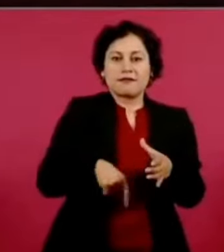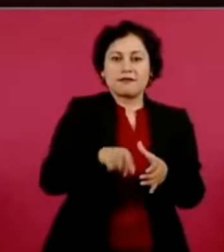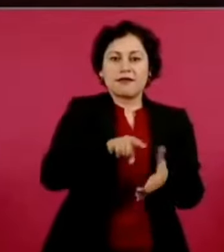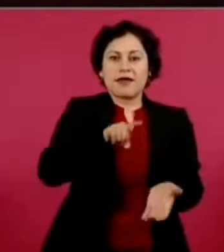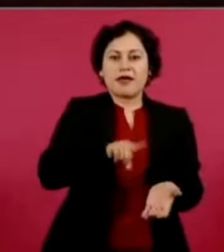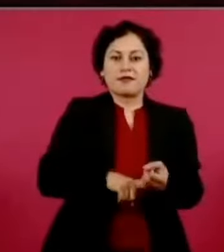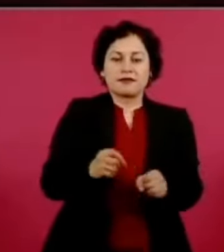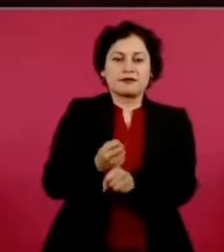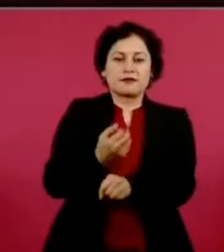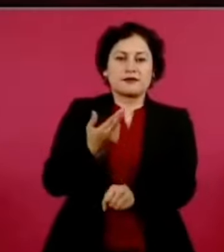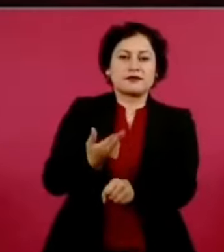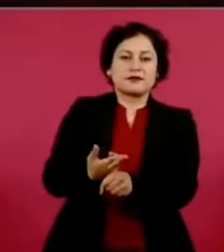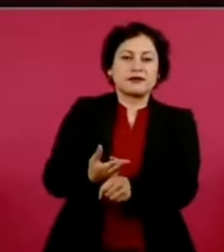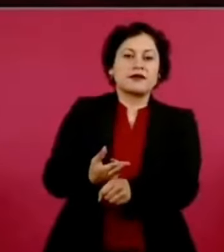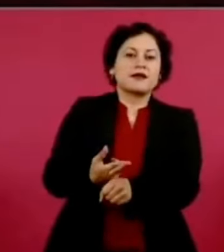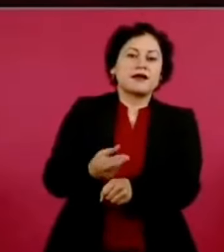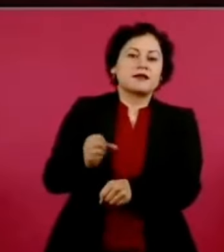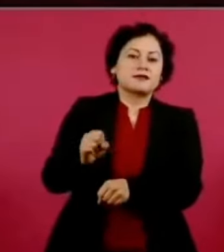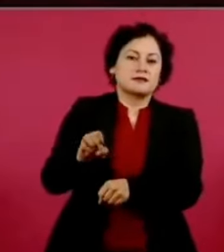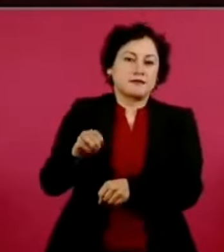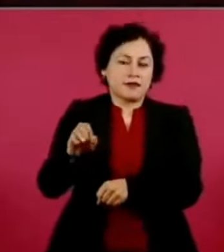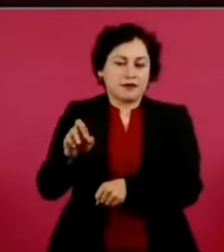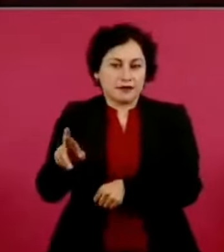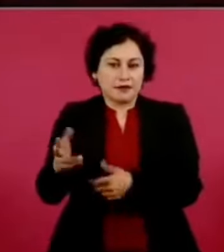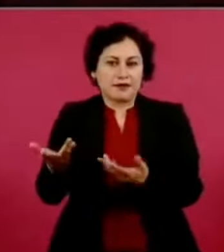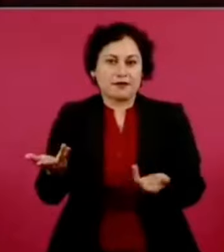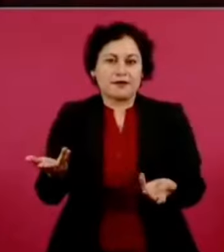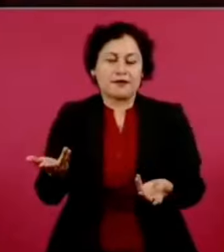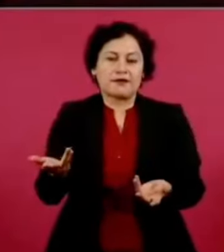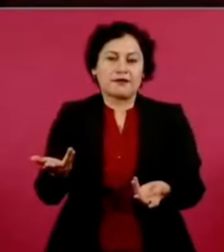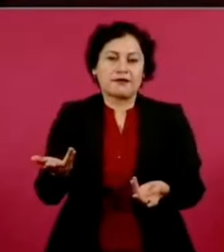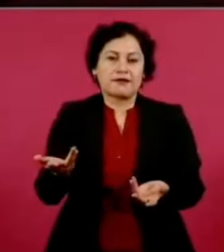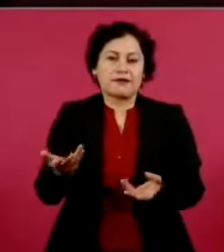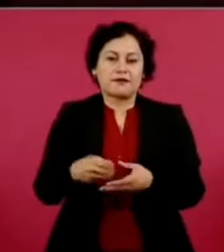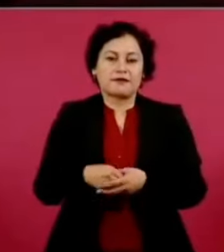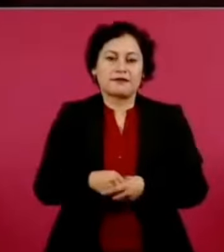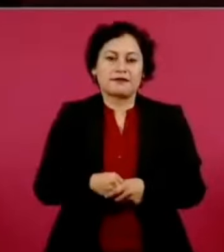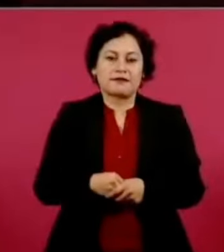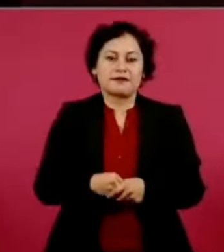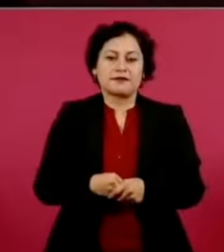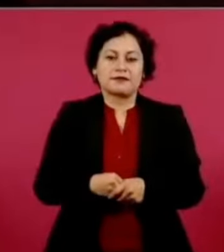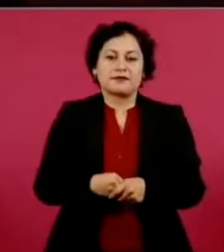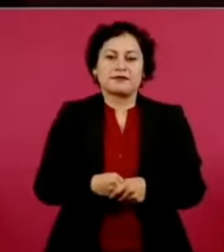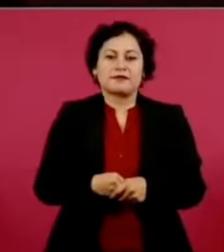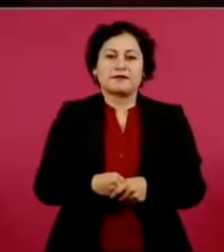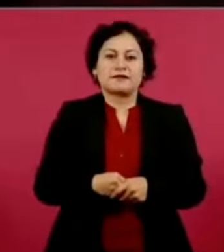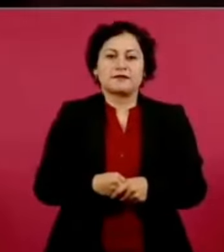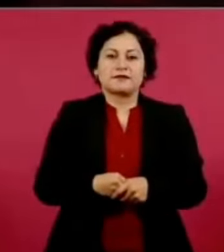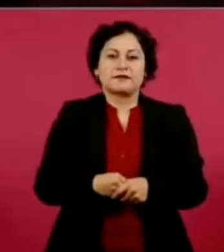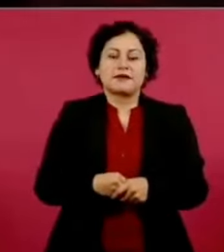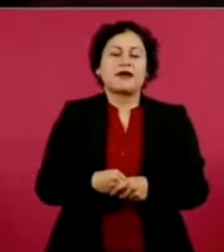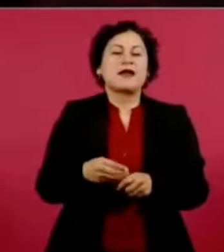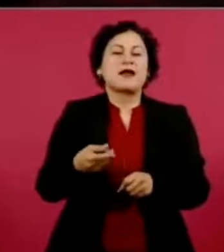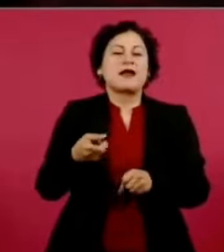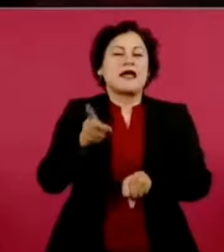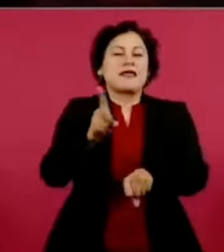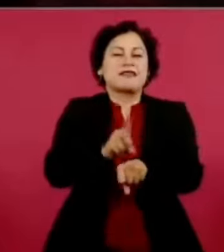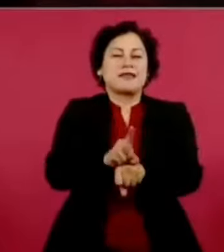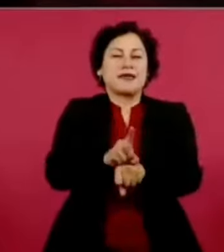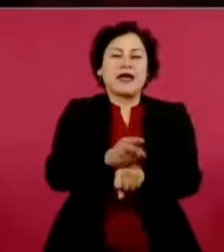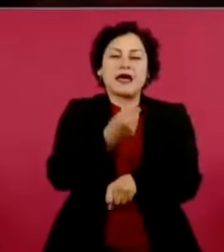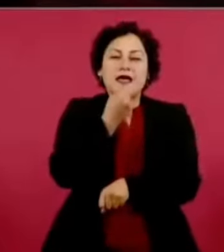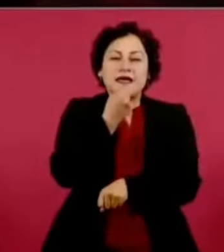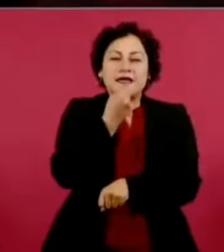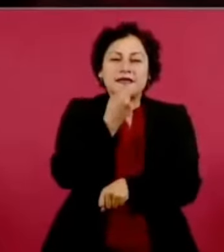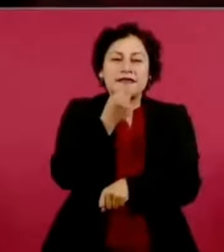Secretaría de Marina, lo de la niña Frida, cuando